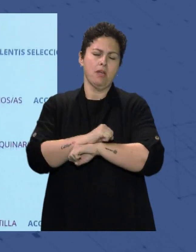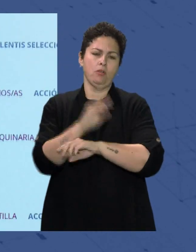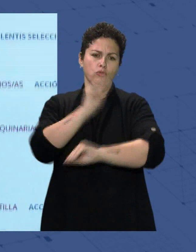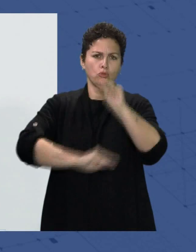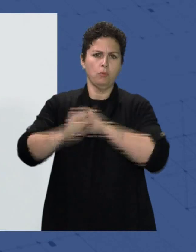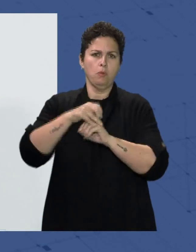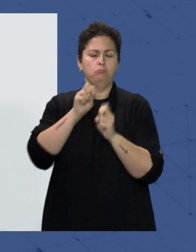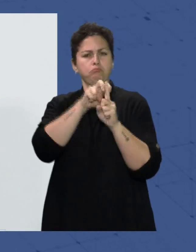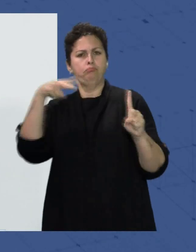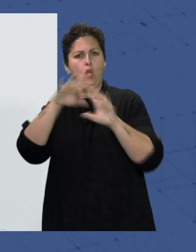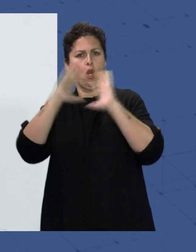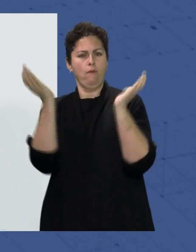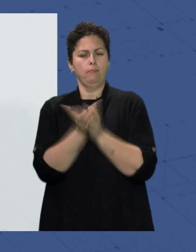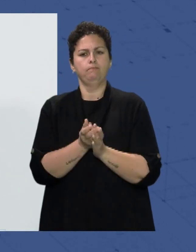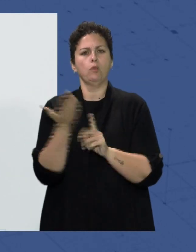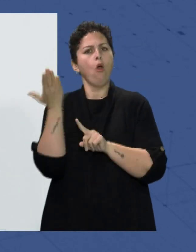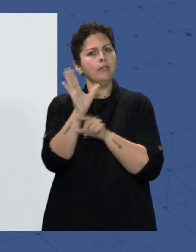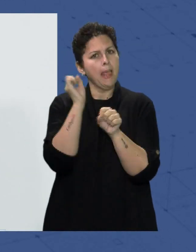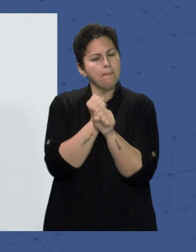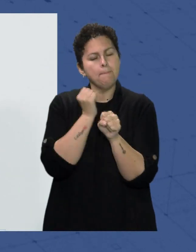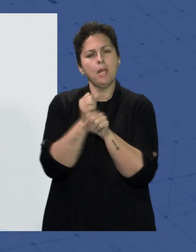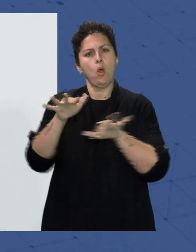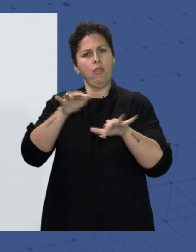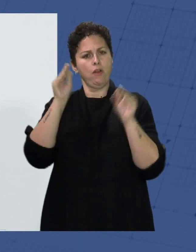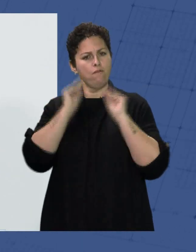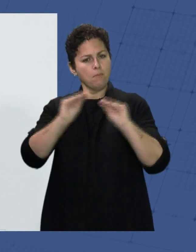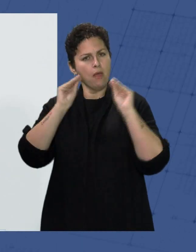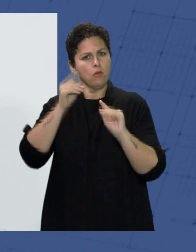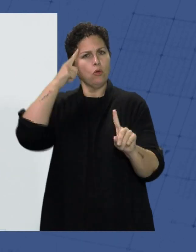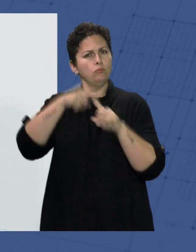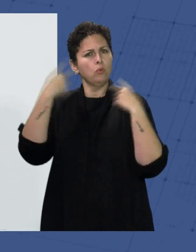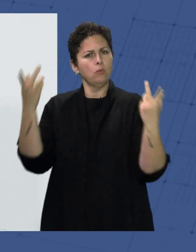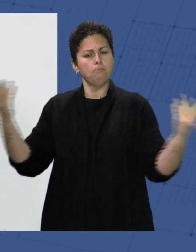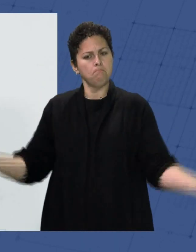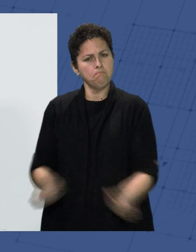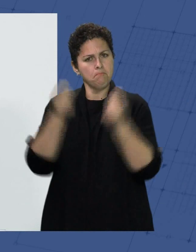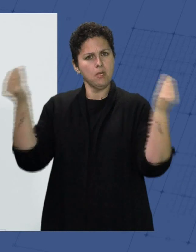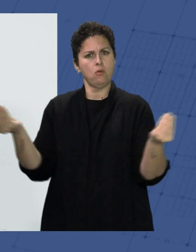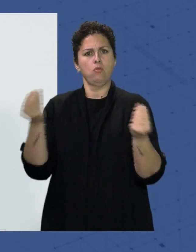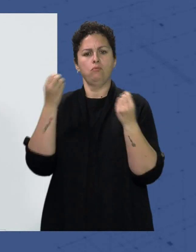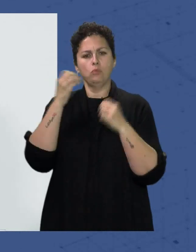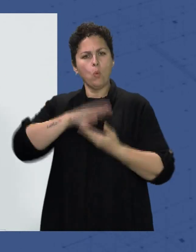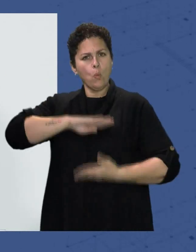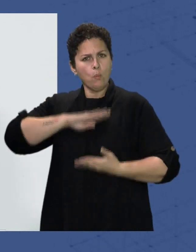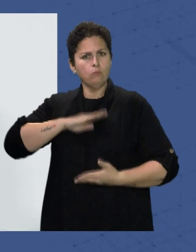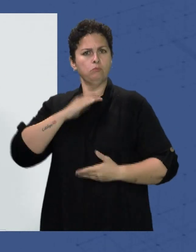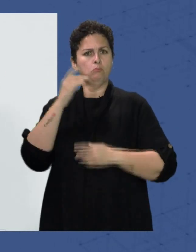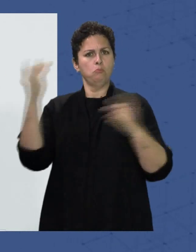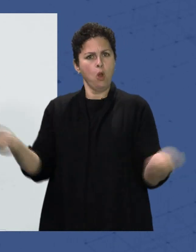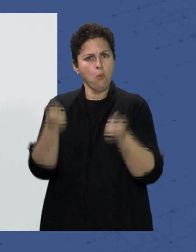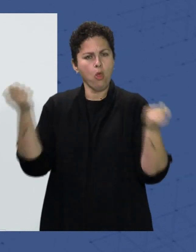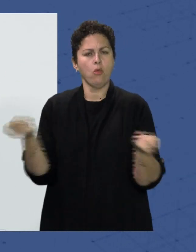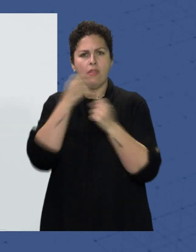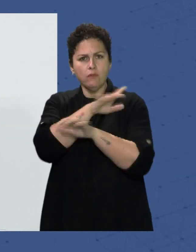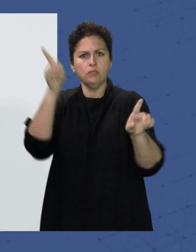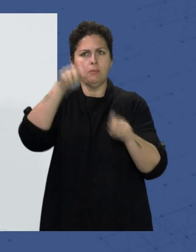Desde las ofertas de empleo, acciones formativas que ayuden a mejorar la cualificación, promoción y difusión de las actividades que realizan